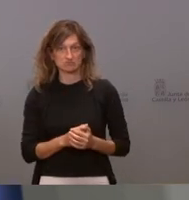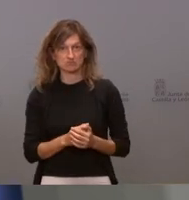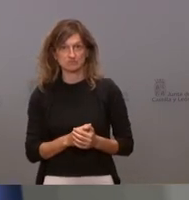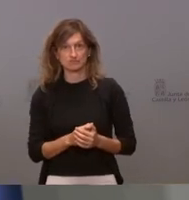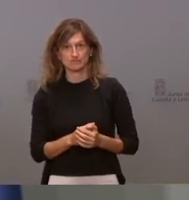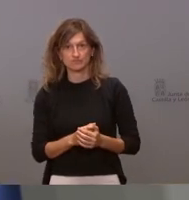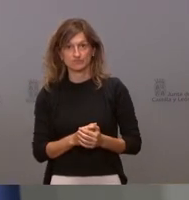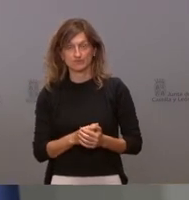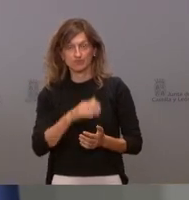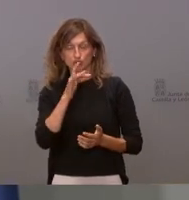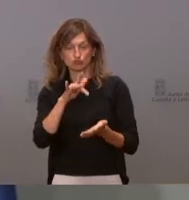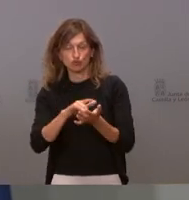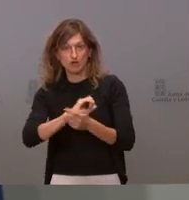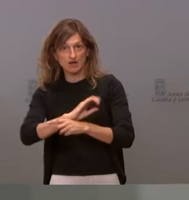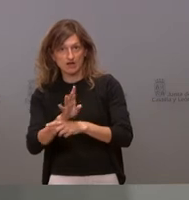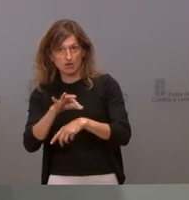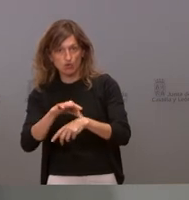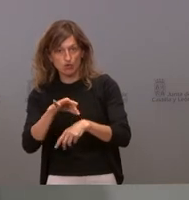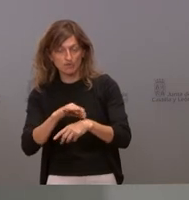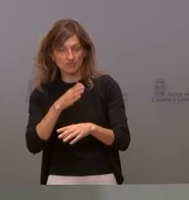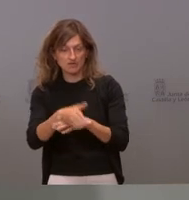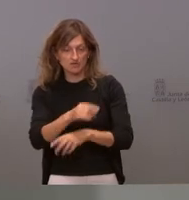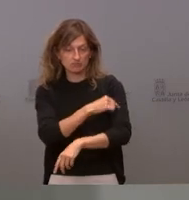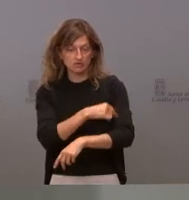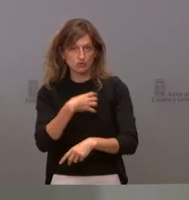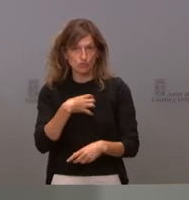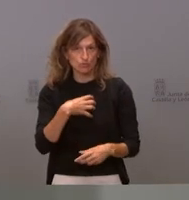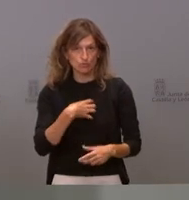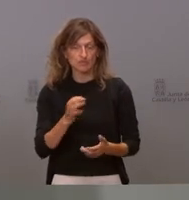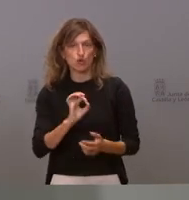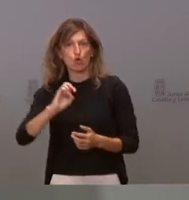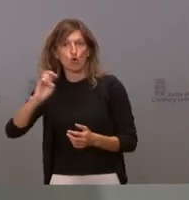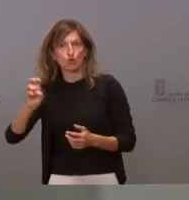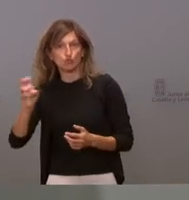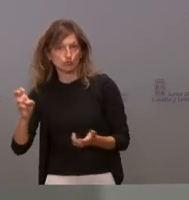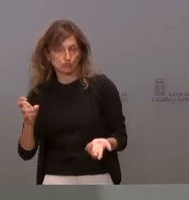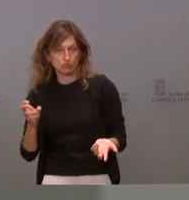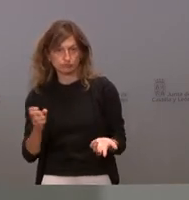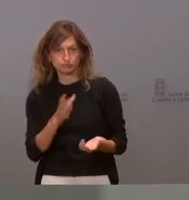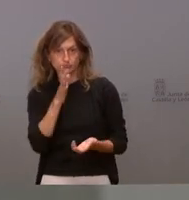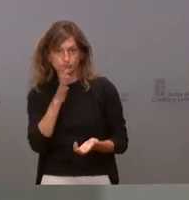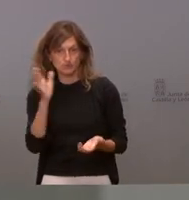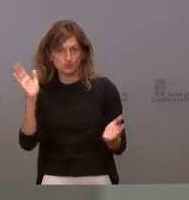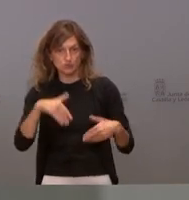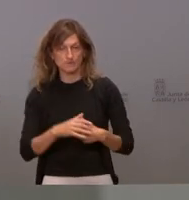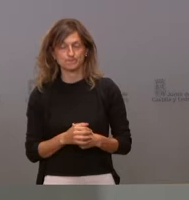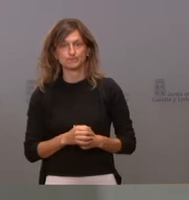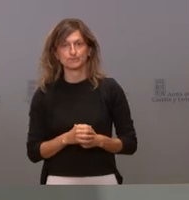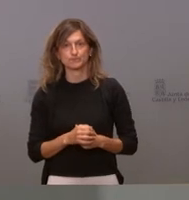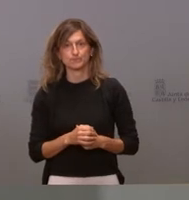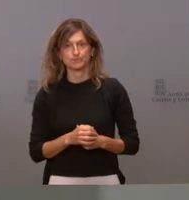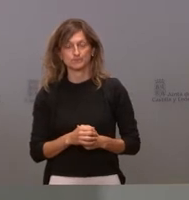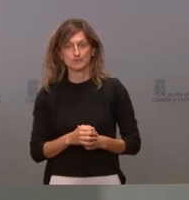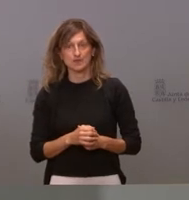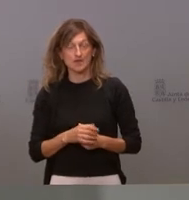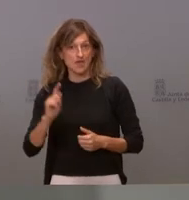cuenta que gente que ha pasado una enfermedad no puede ir vacunarse o que tuviera otro impedimento una gran parte del